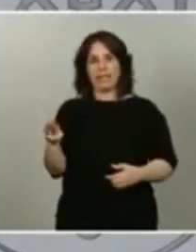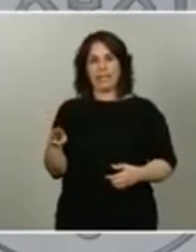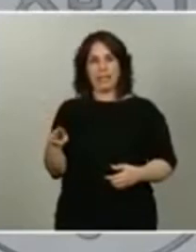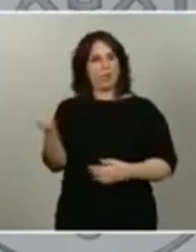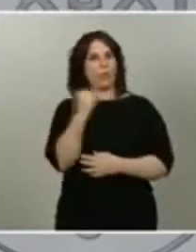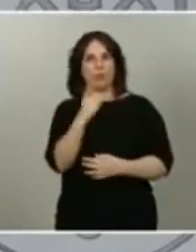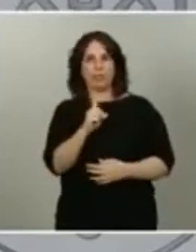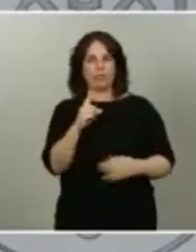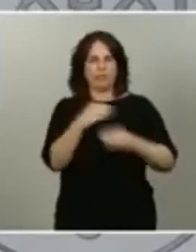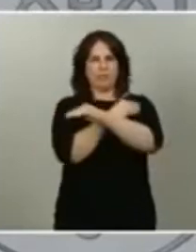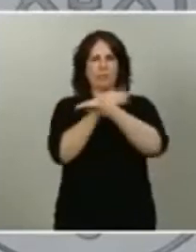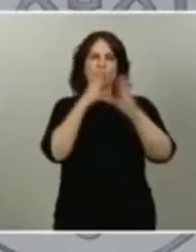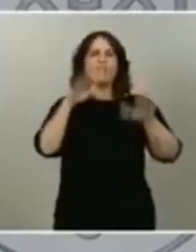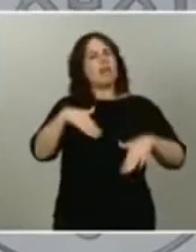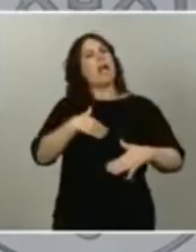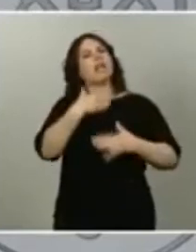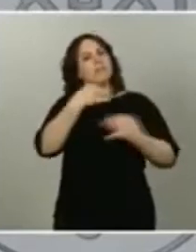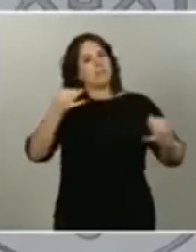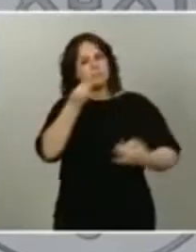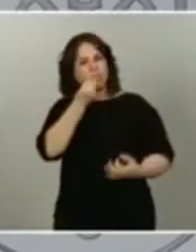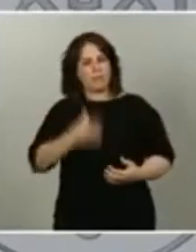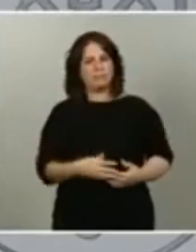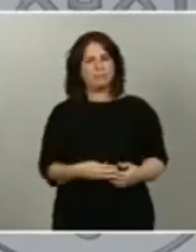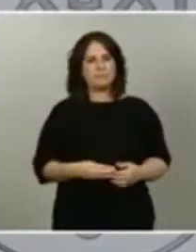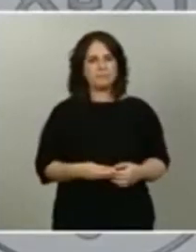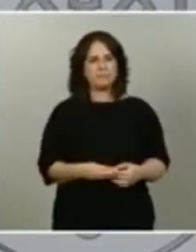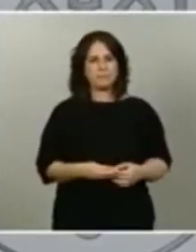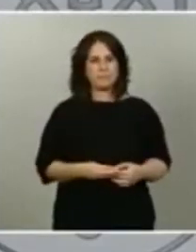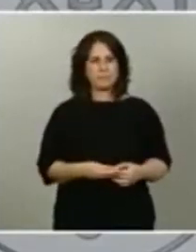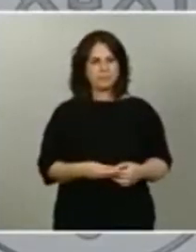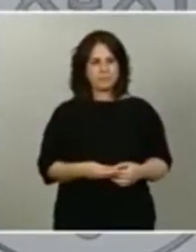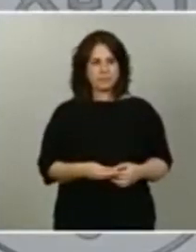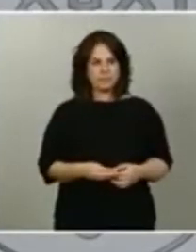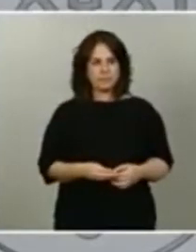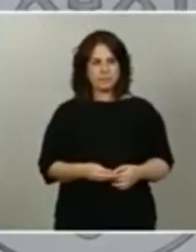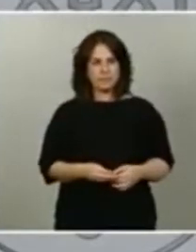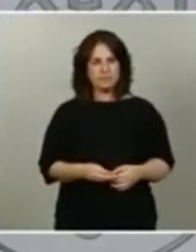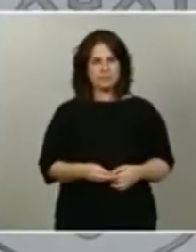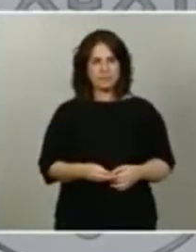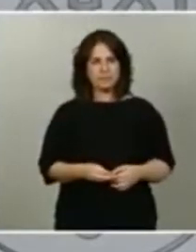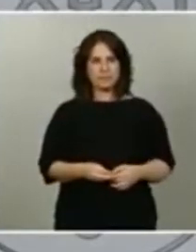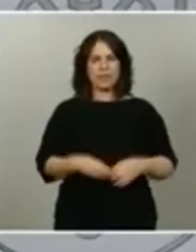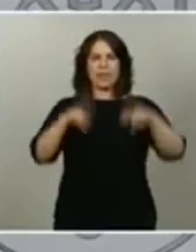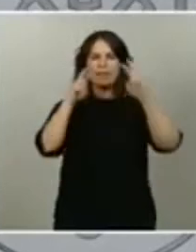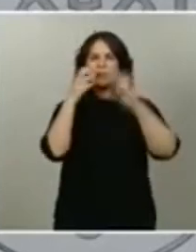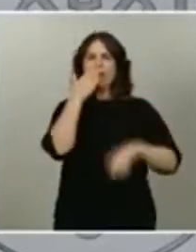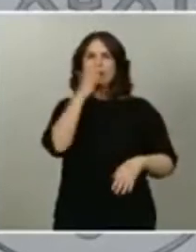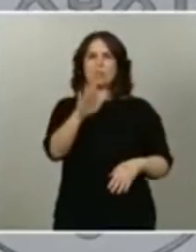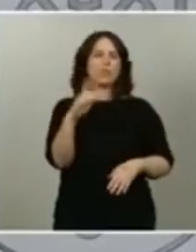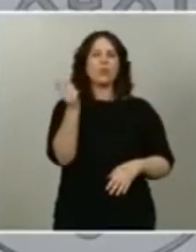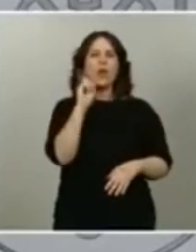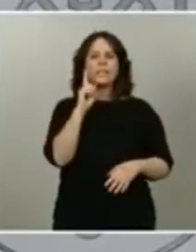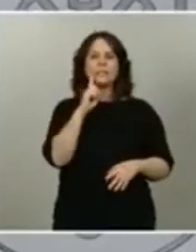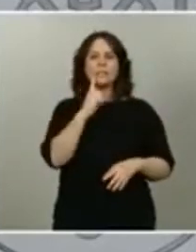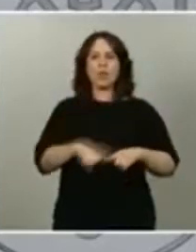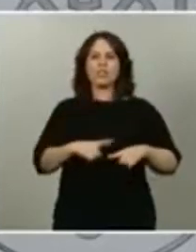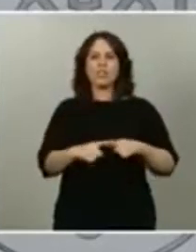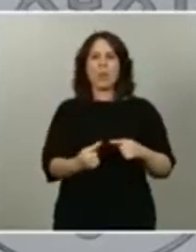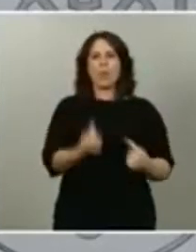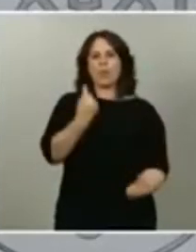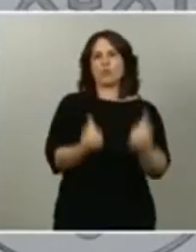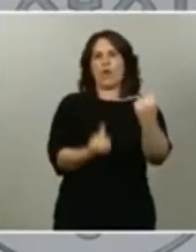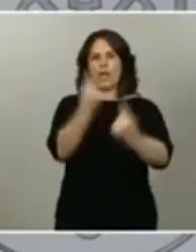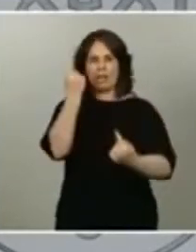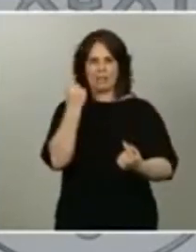Ahora, lo que es importante en cuestiones de actitud no es solamente hechos puntuales que puedan ser indicativos,